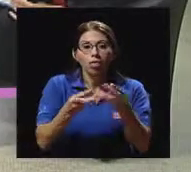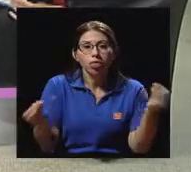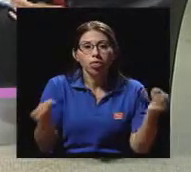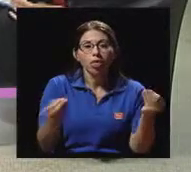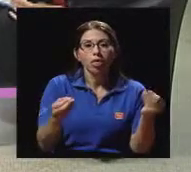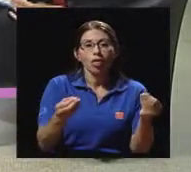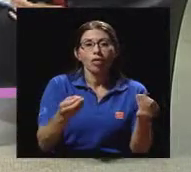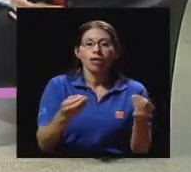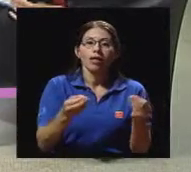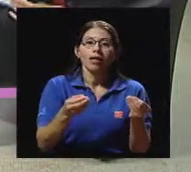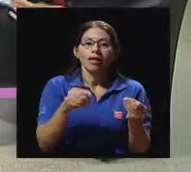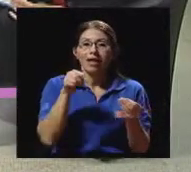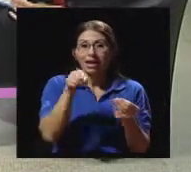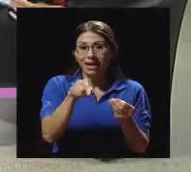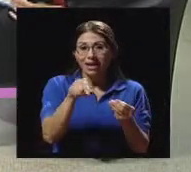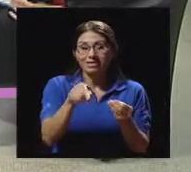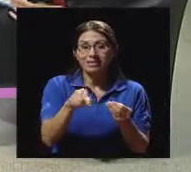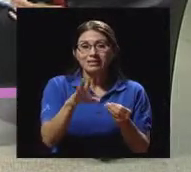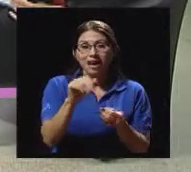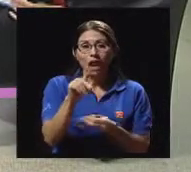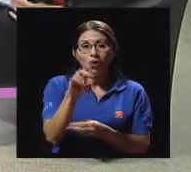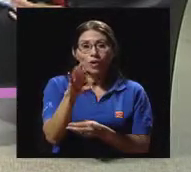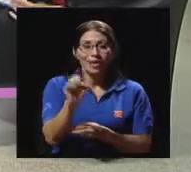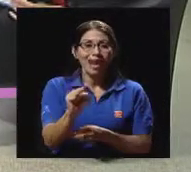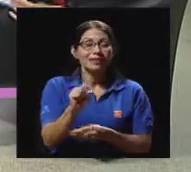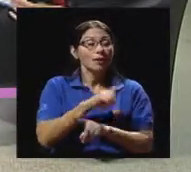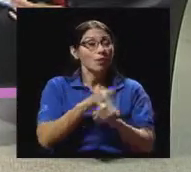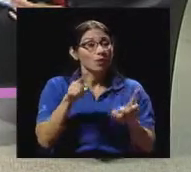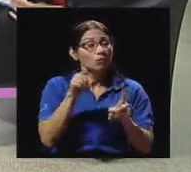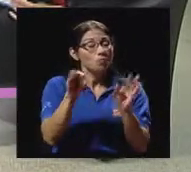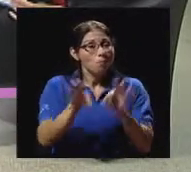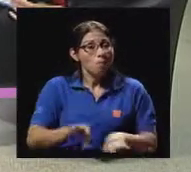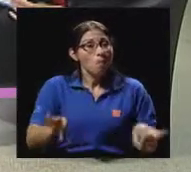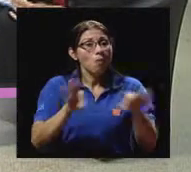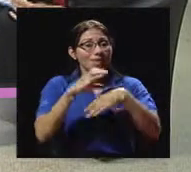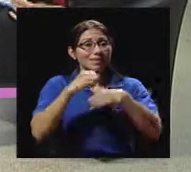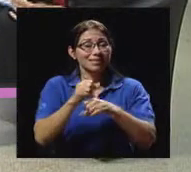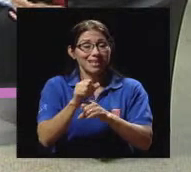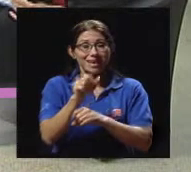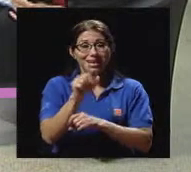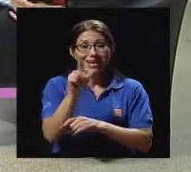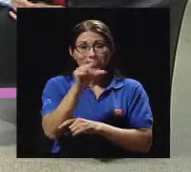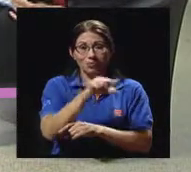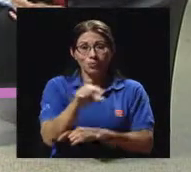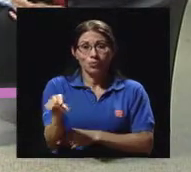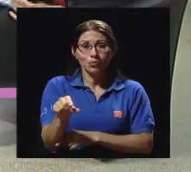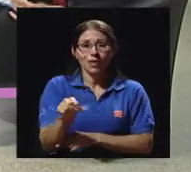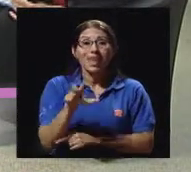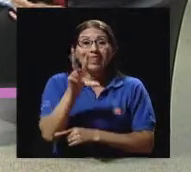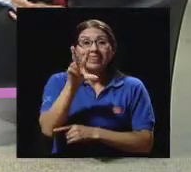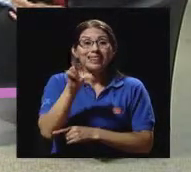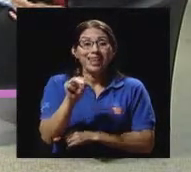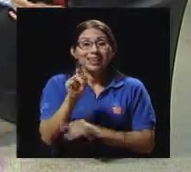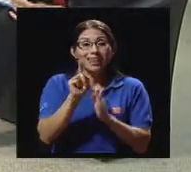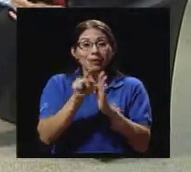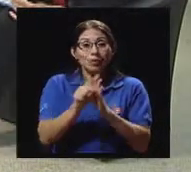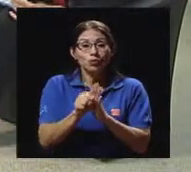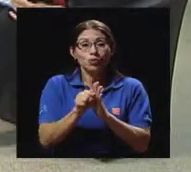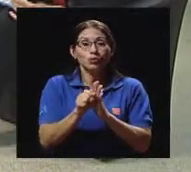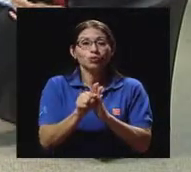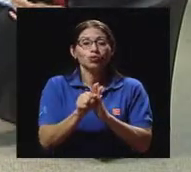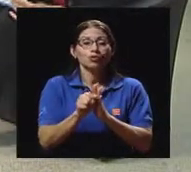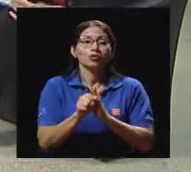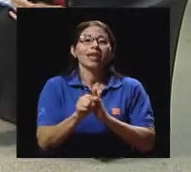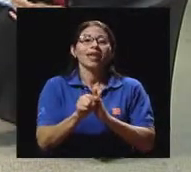durante toda la semana. Se considera necesario por lo menos hacer 30 minutos diarios durante 5 días para tener una